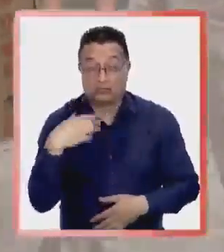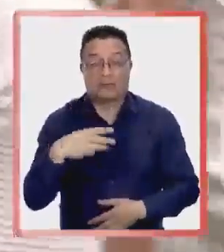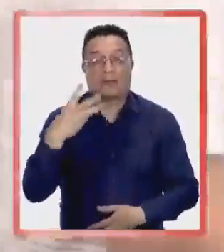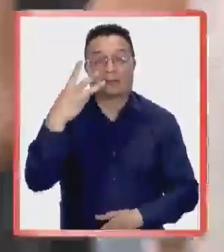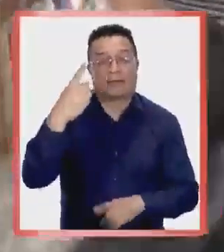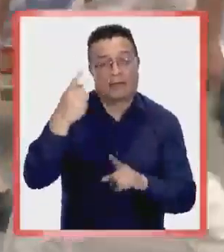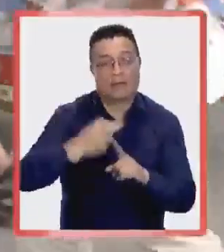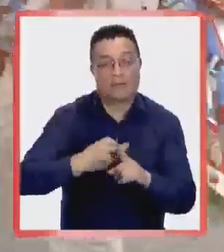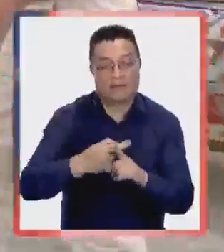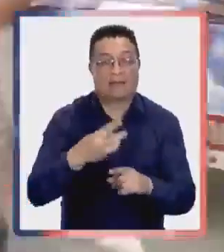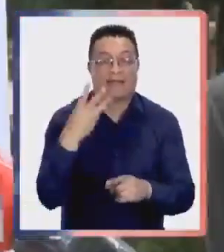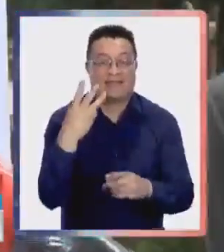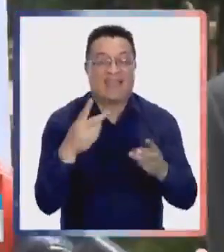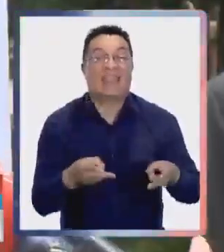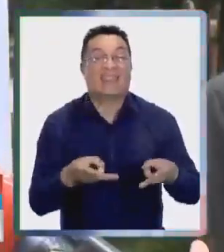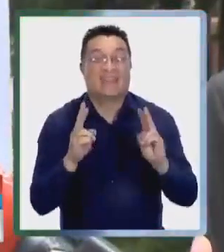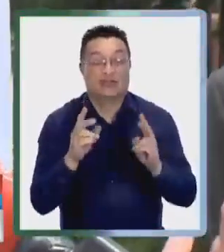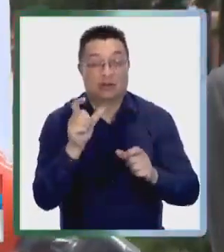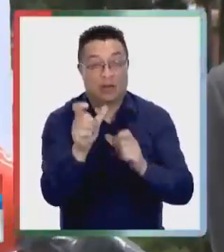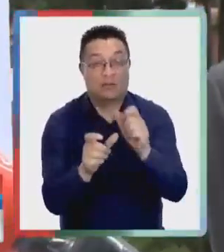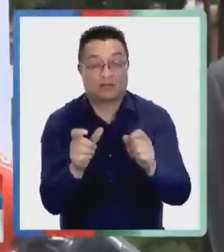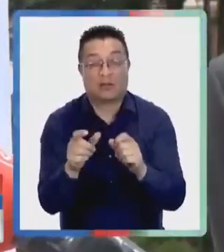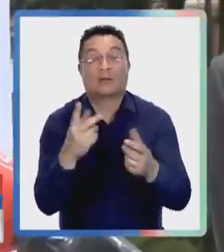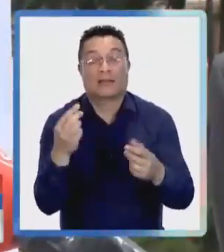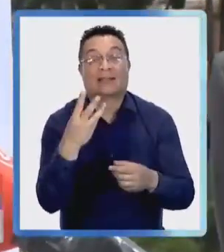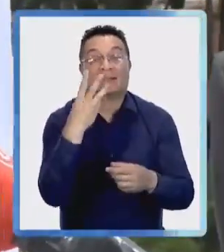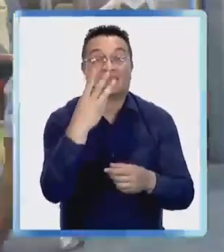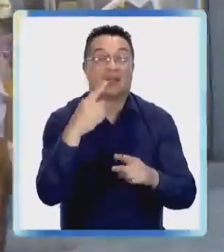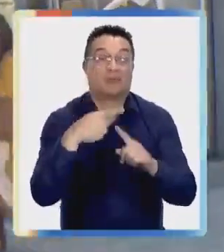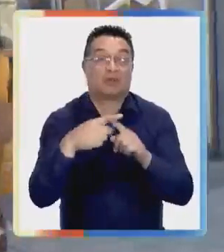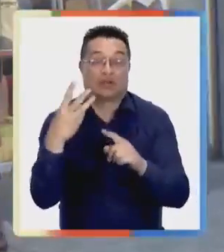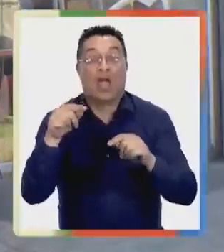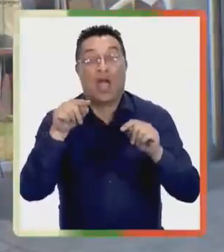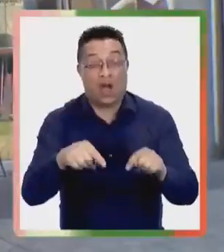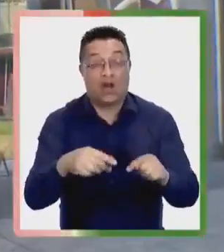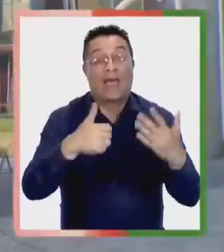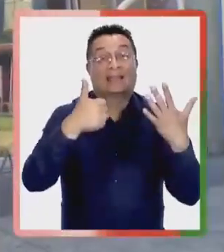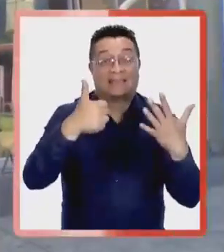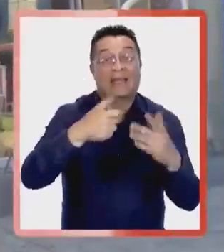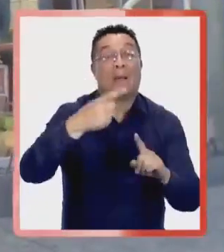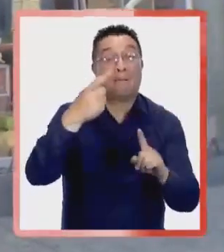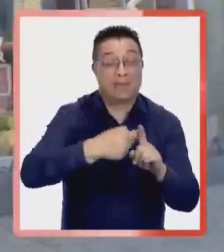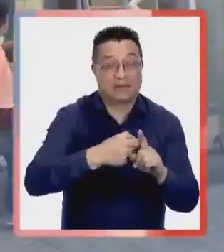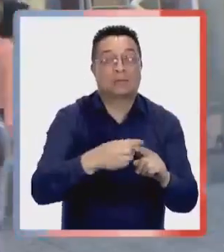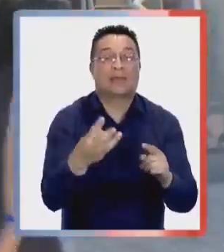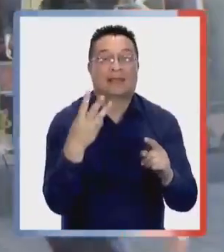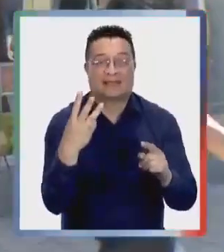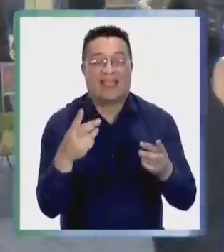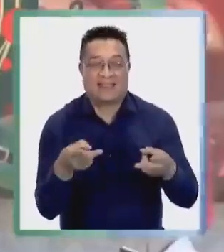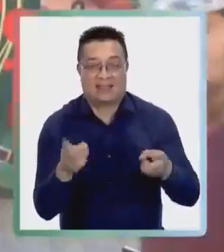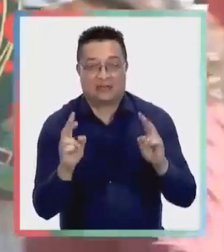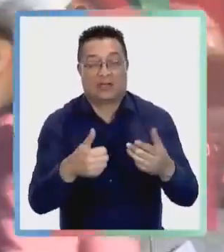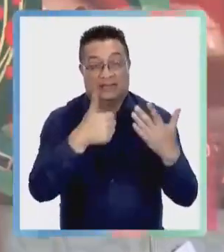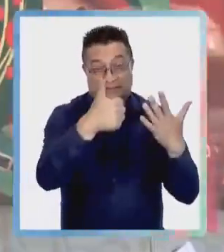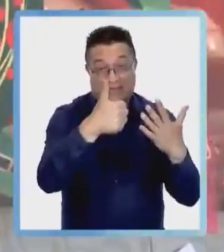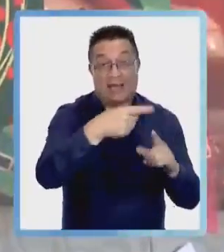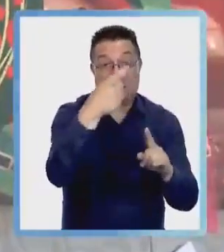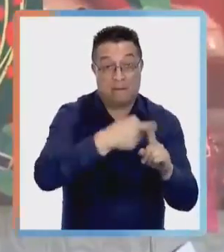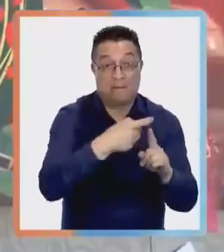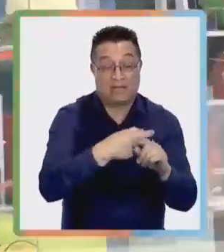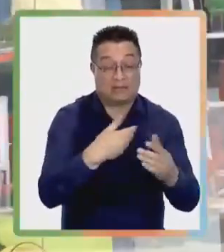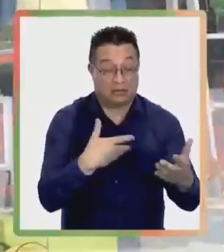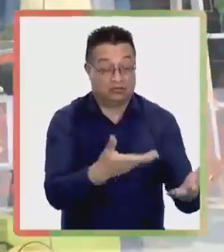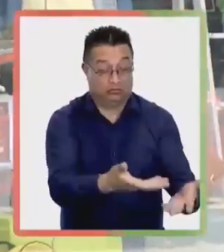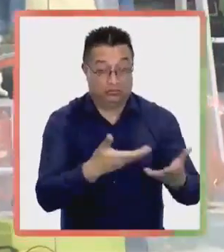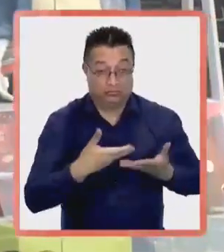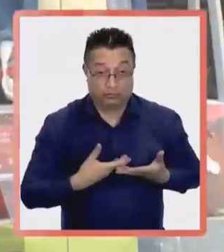consumidores que queremos difundir y comunicar. Estábamos hasta hace poco tiempo con tres meses y tres derechos de los consumidores, el denominado tres por tres,